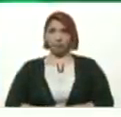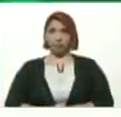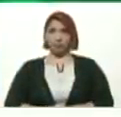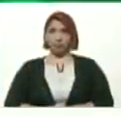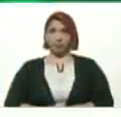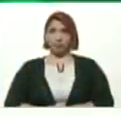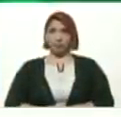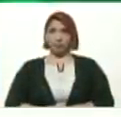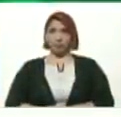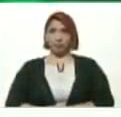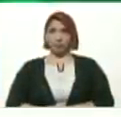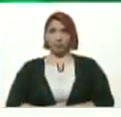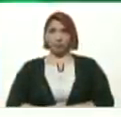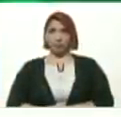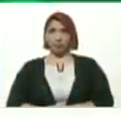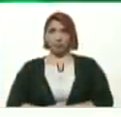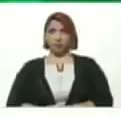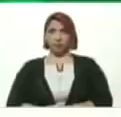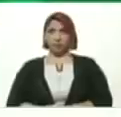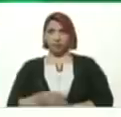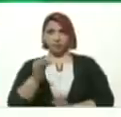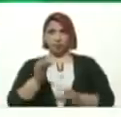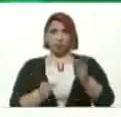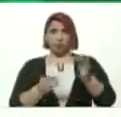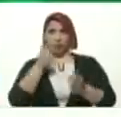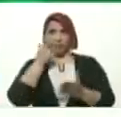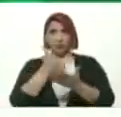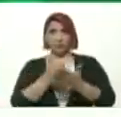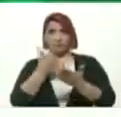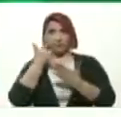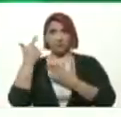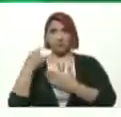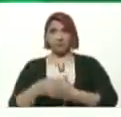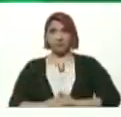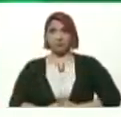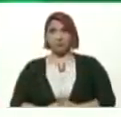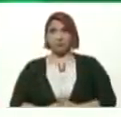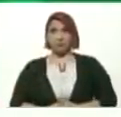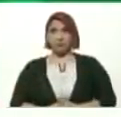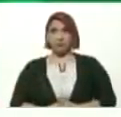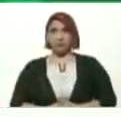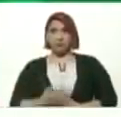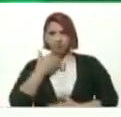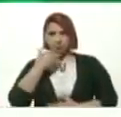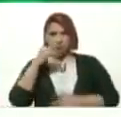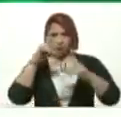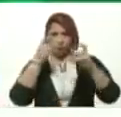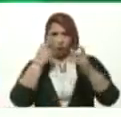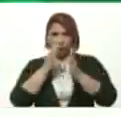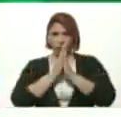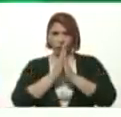¿Verdad? Aquí está Abogada Miren Acerquen la foto Si quieren